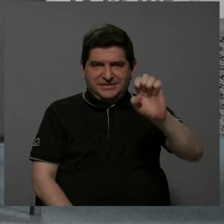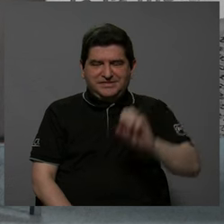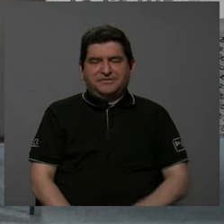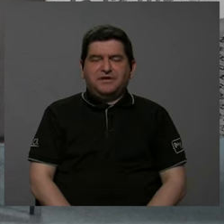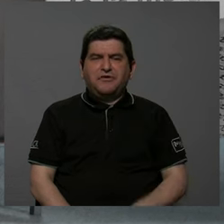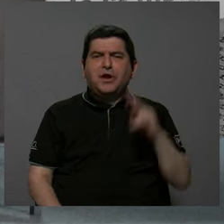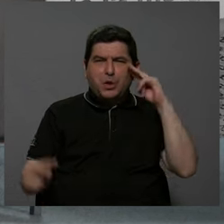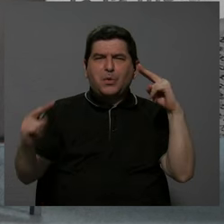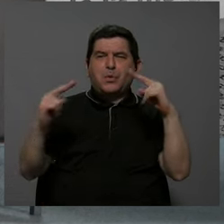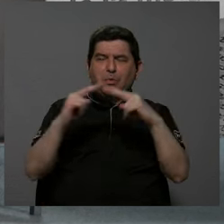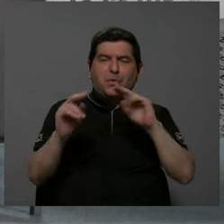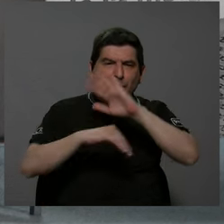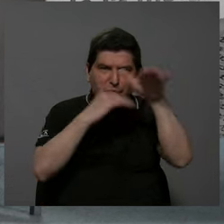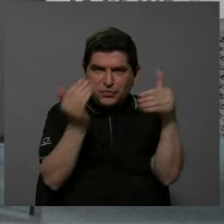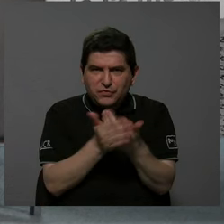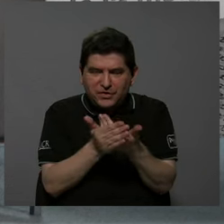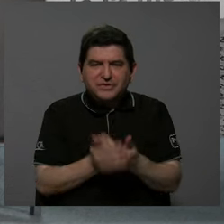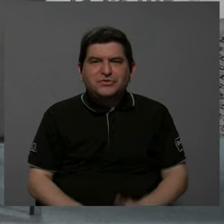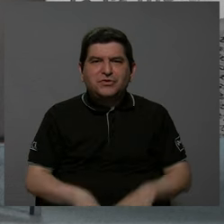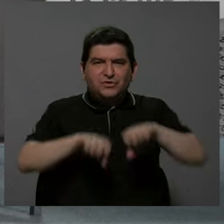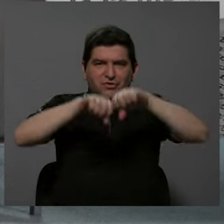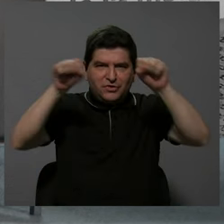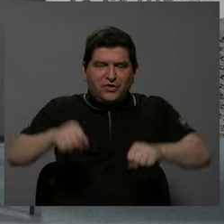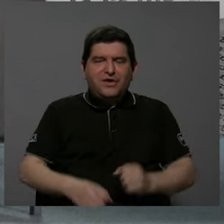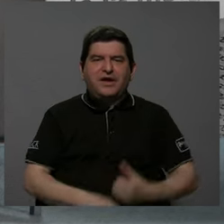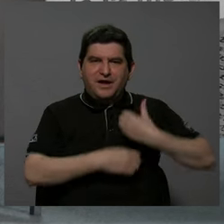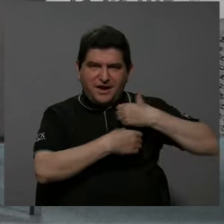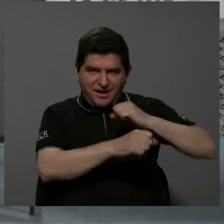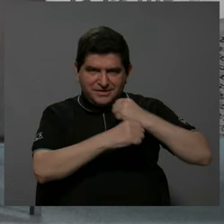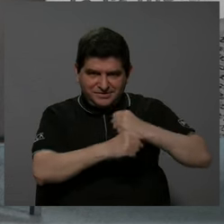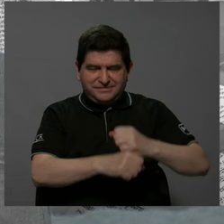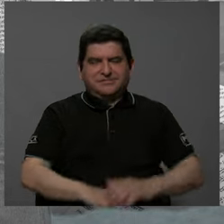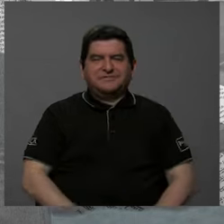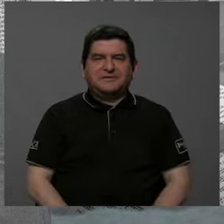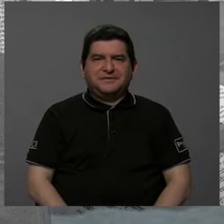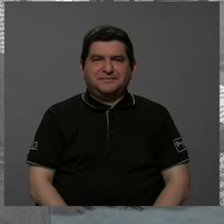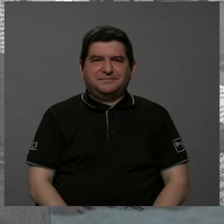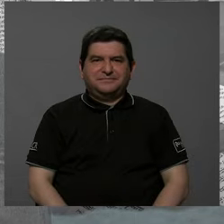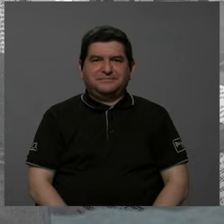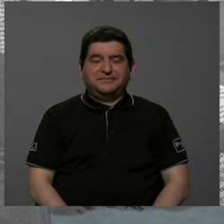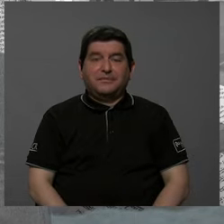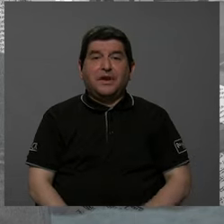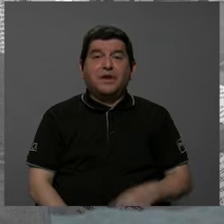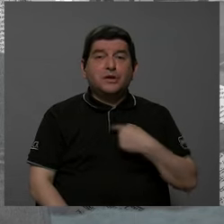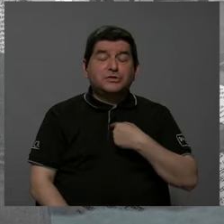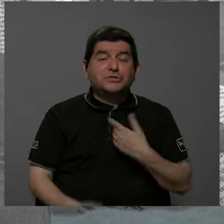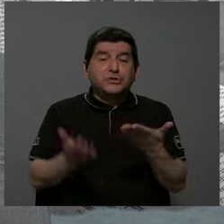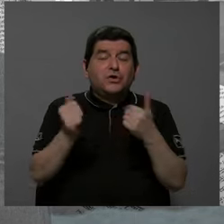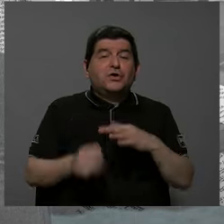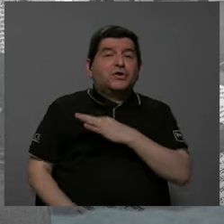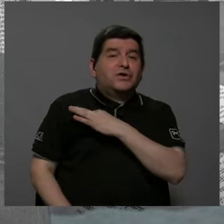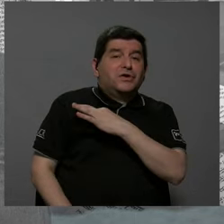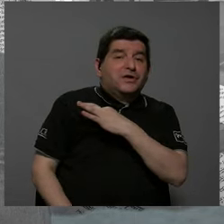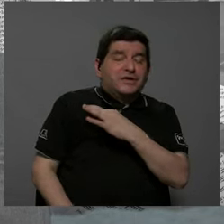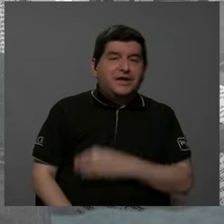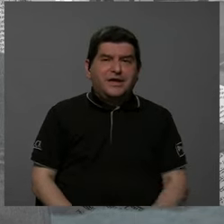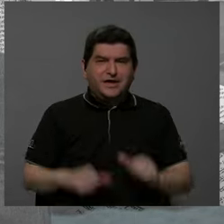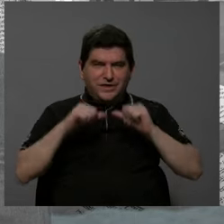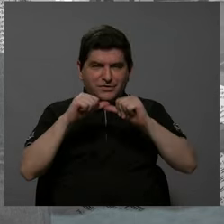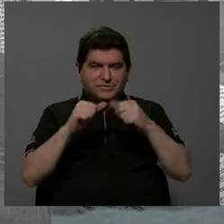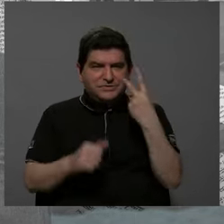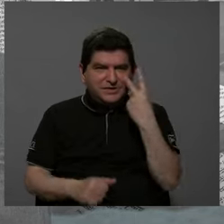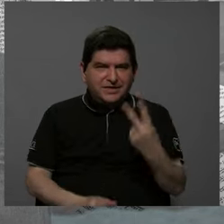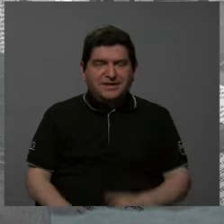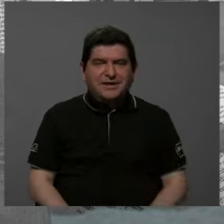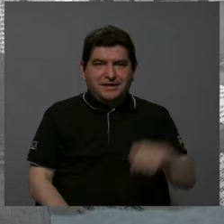Echeverría, un gran conocedor de todo lo que es el régimen municipal y las municipalidades en sí. Yo solamente quiero invitarlos para que